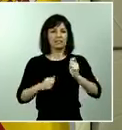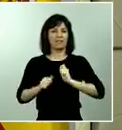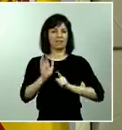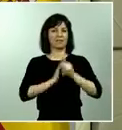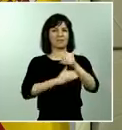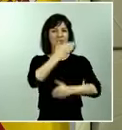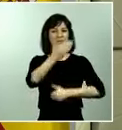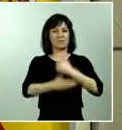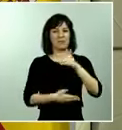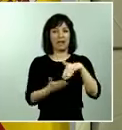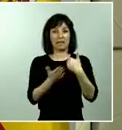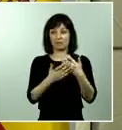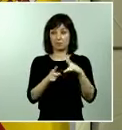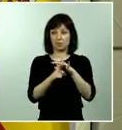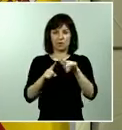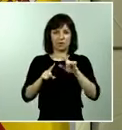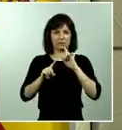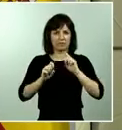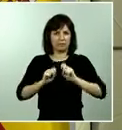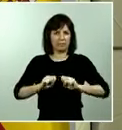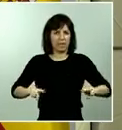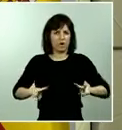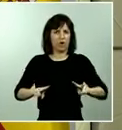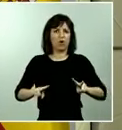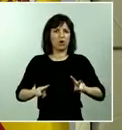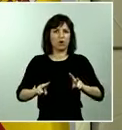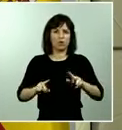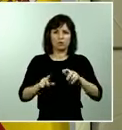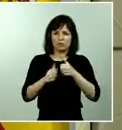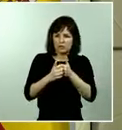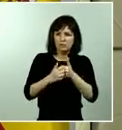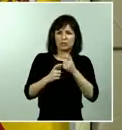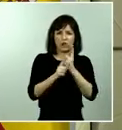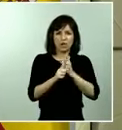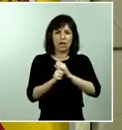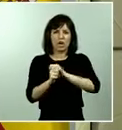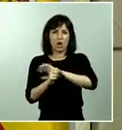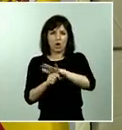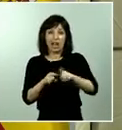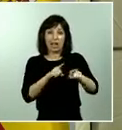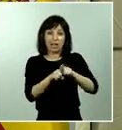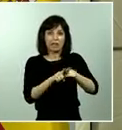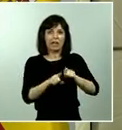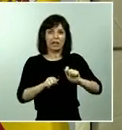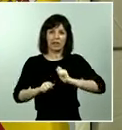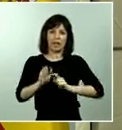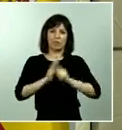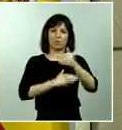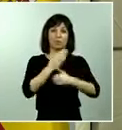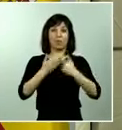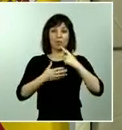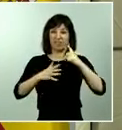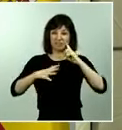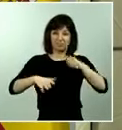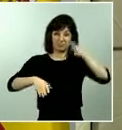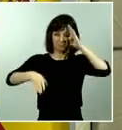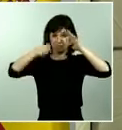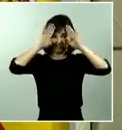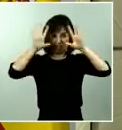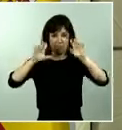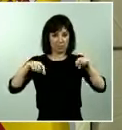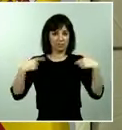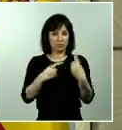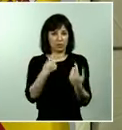este de la lucha contra el coronavirus en el que todos cada día vamos aprendiendo por tanto el máximo respeto a la libertad de